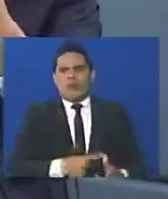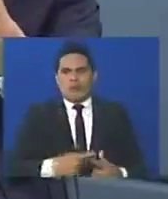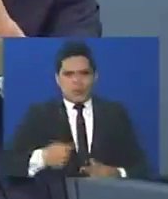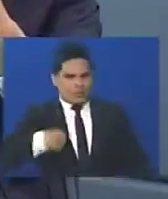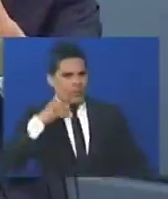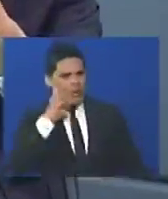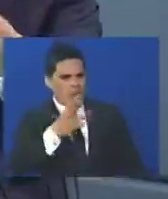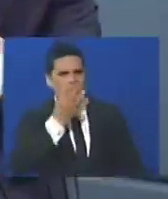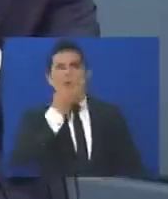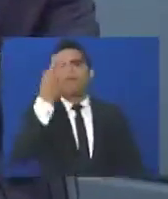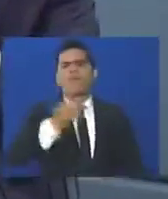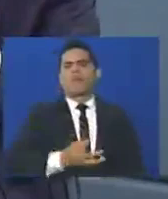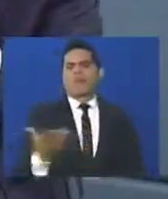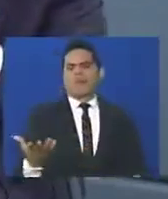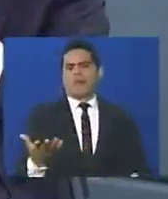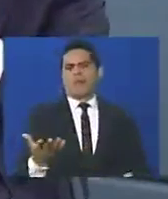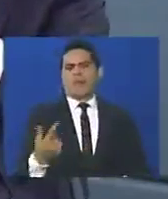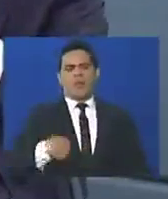uno la pase por alto.